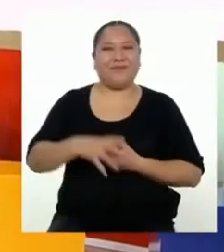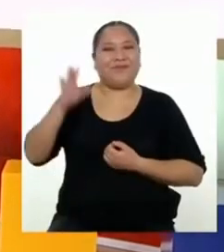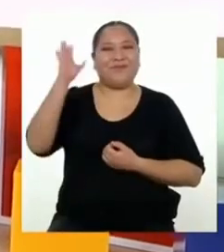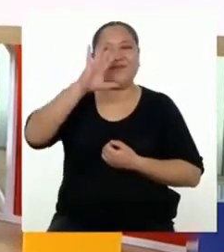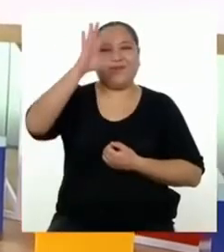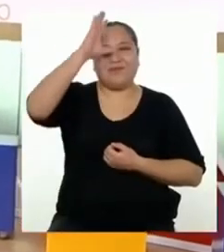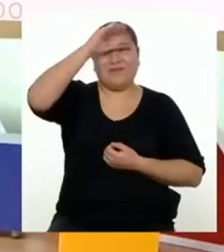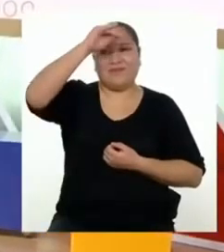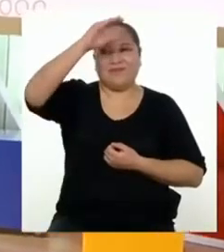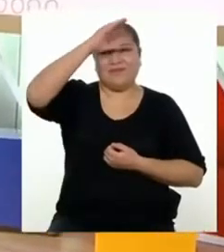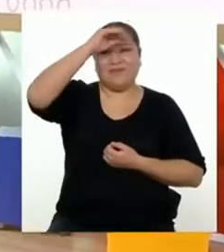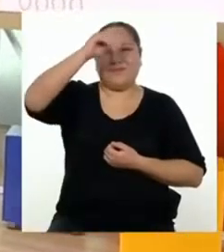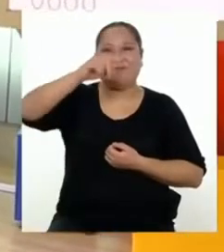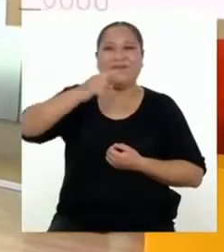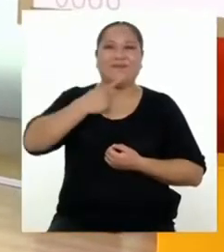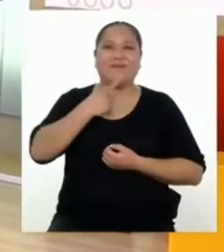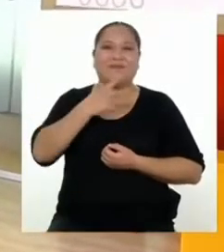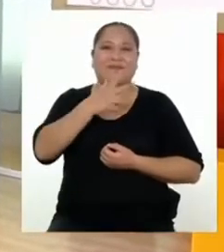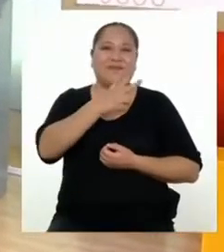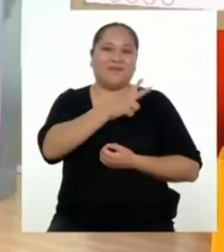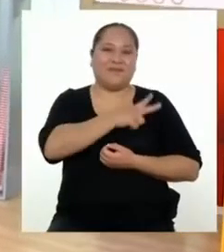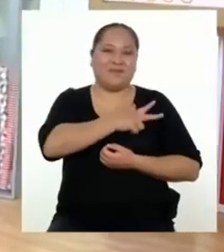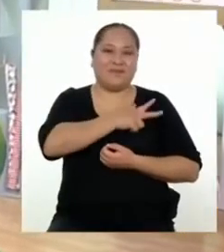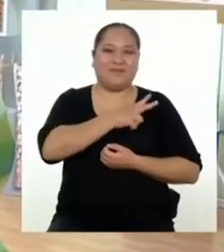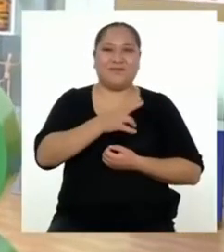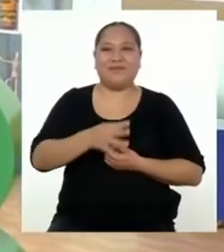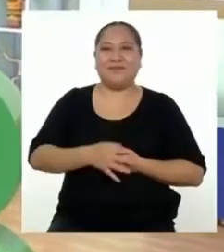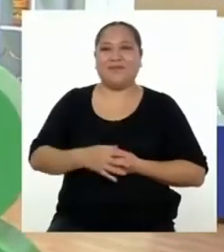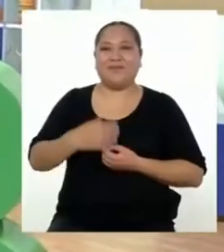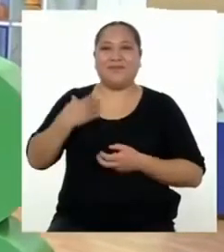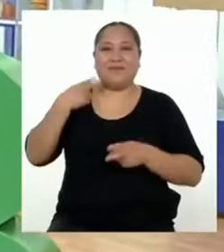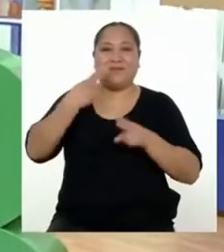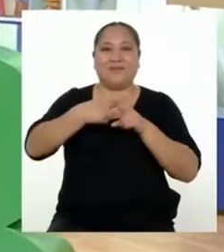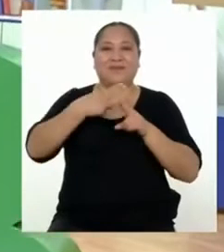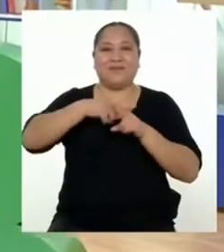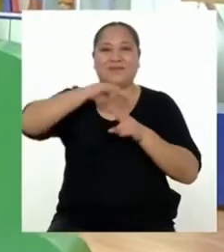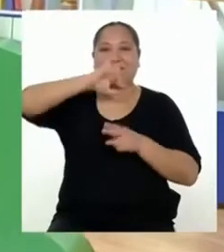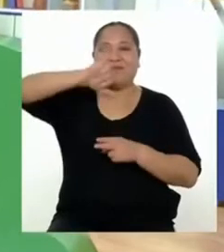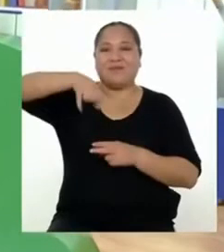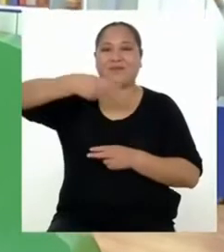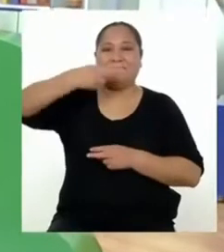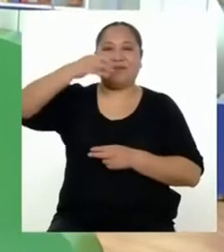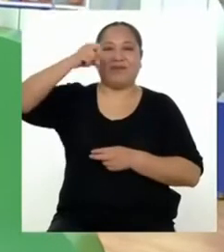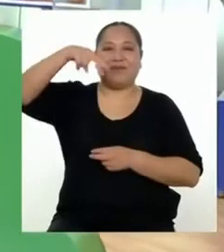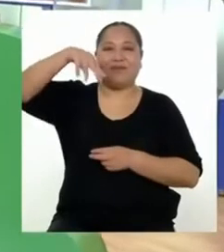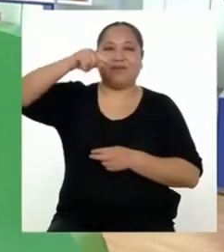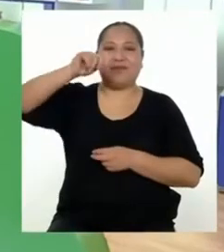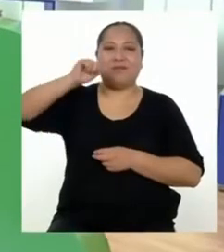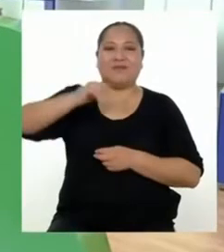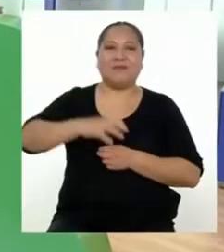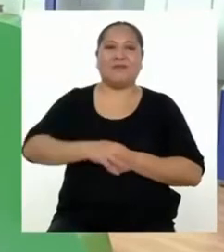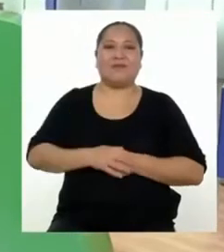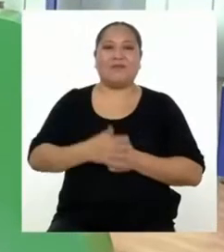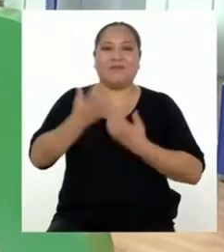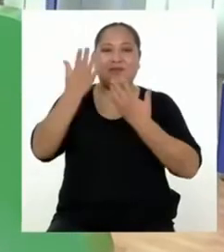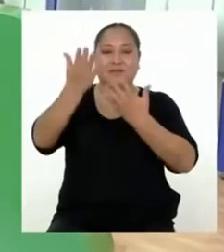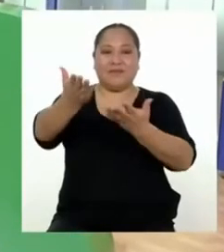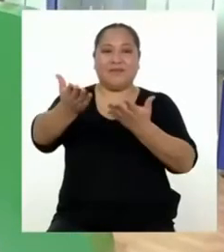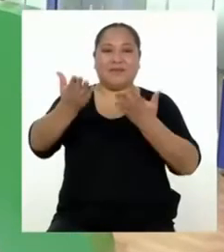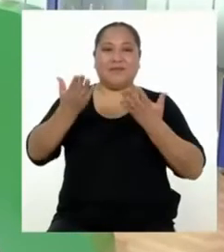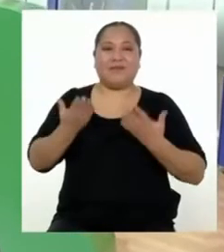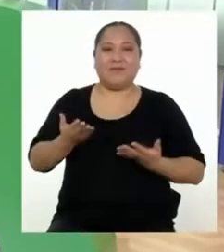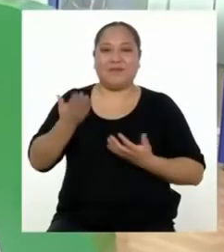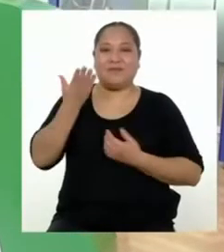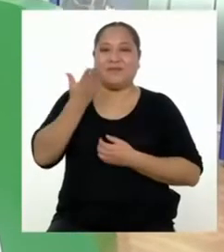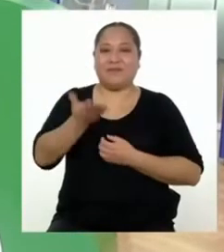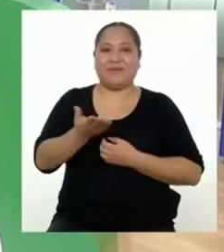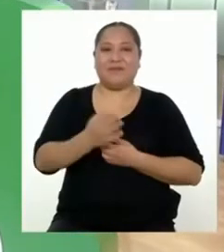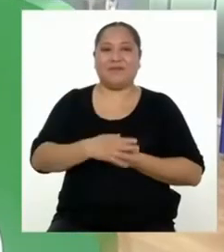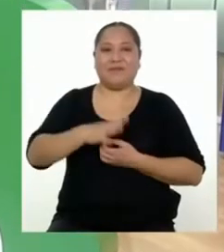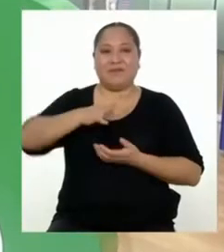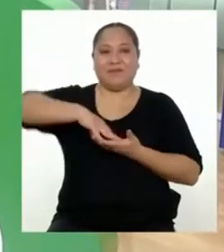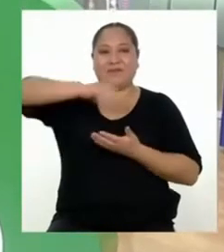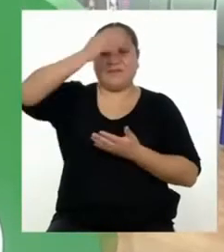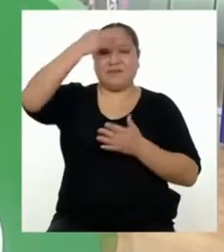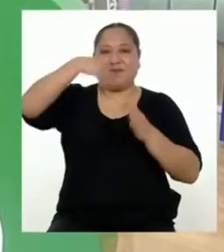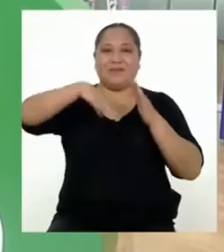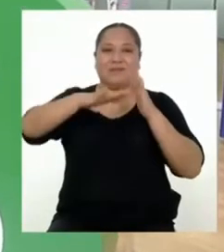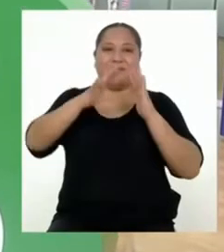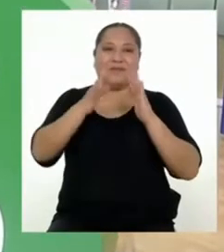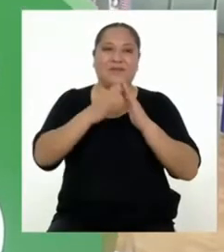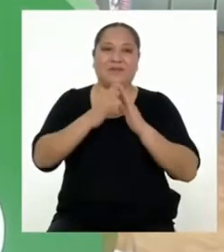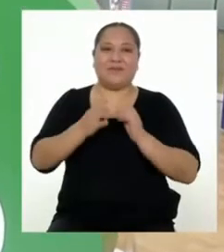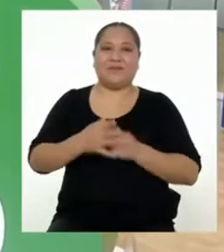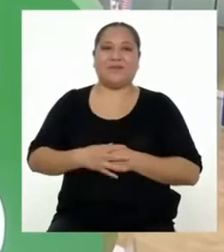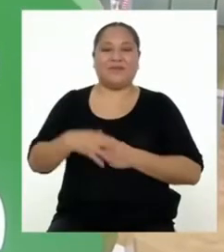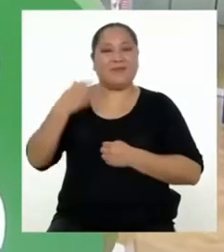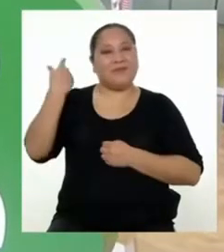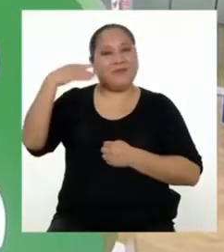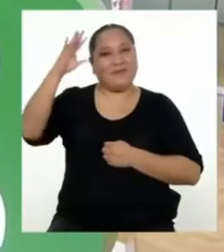Hola chicas y chicos de tercero de secundaria, mi nombre es Jonathan Hernández, bienvenidas y bienvenidos a Aprendo en Casa.